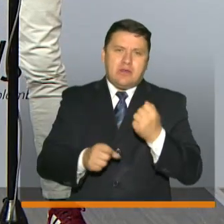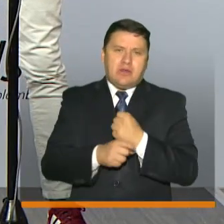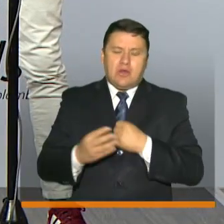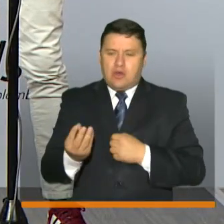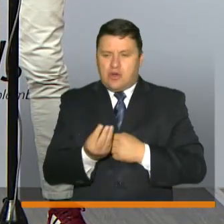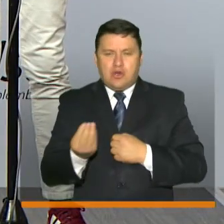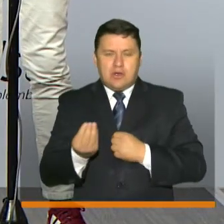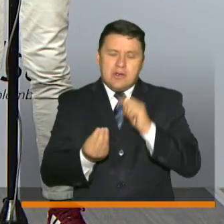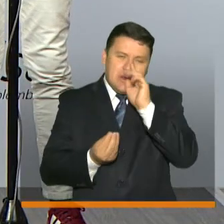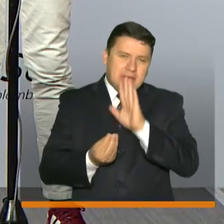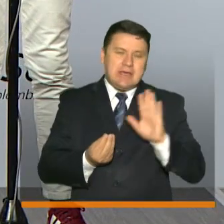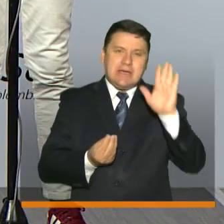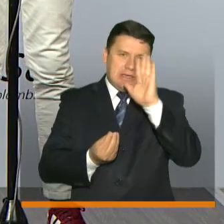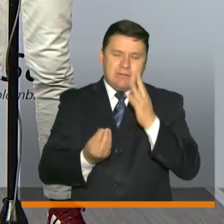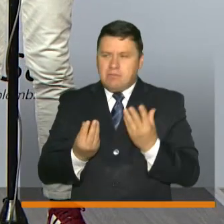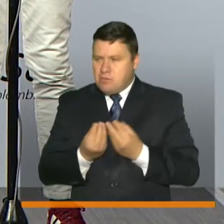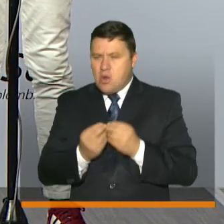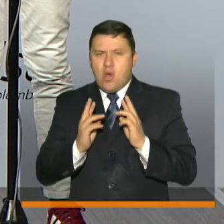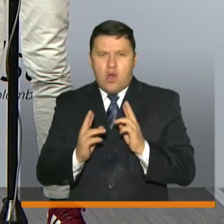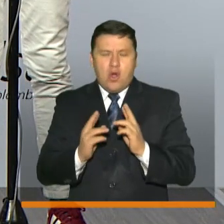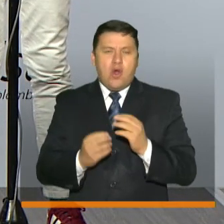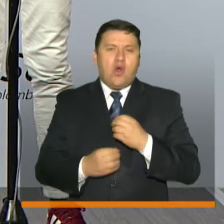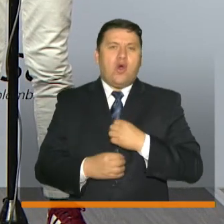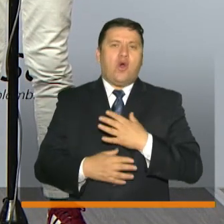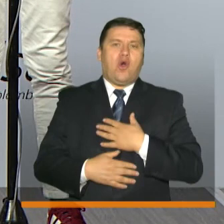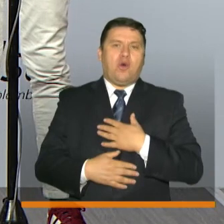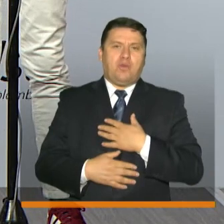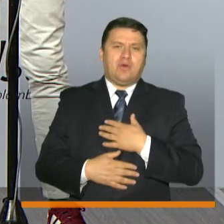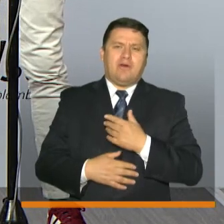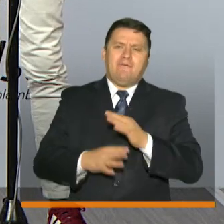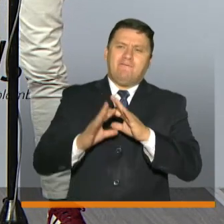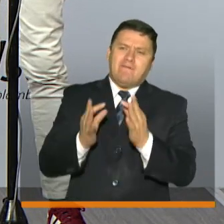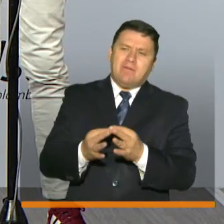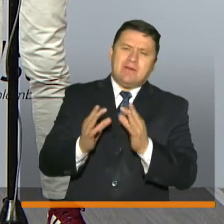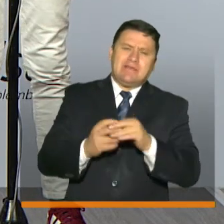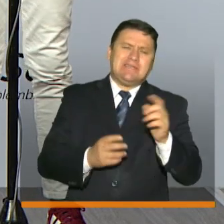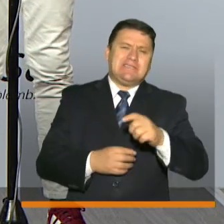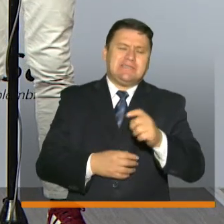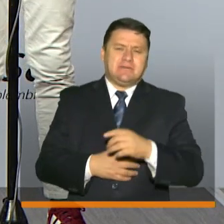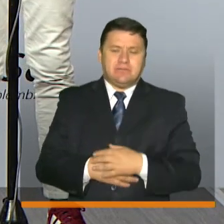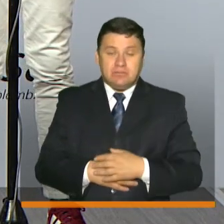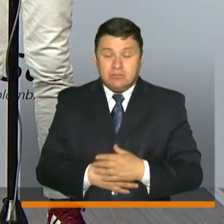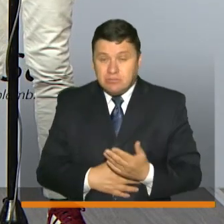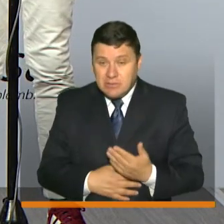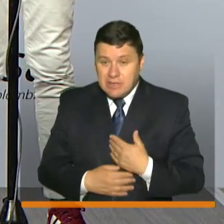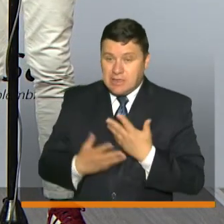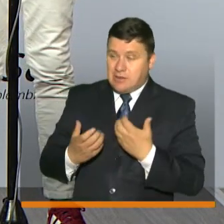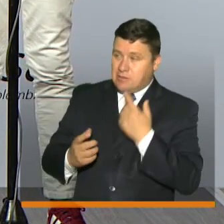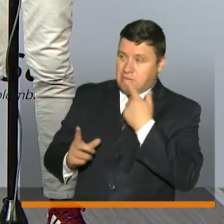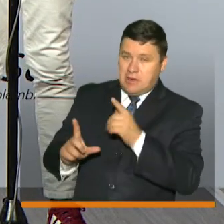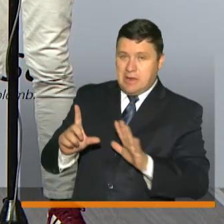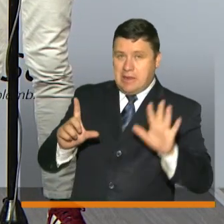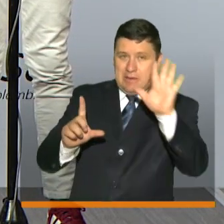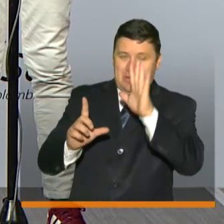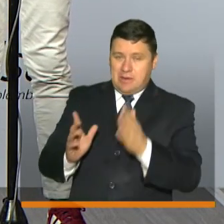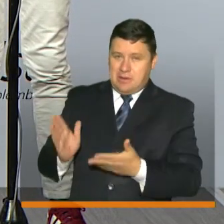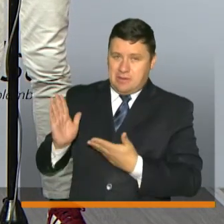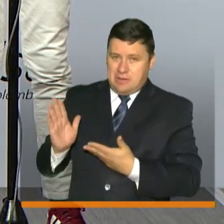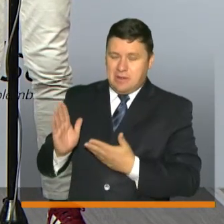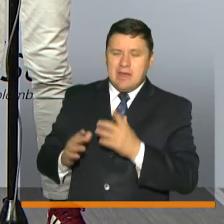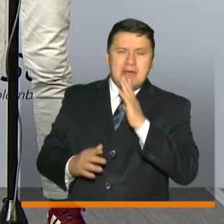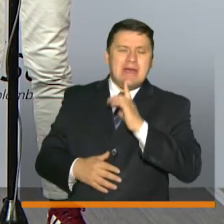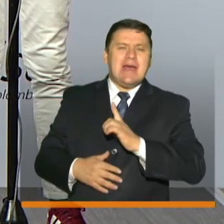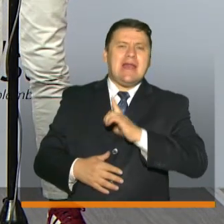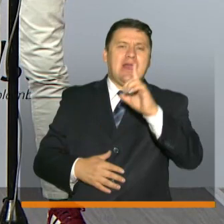consejo gremial nacional y era que tuviéramos también la oportunidad de llegar a tantas familias colombianas que lo necesiten queremos dejarlos con este video que